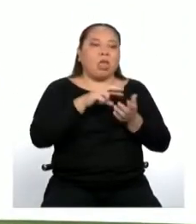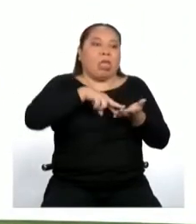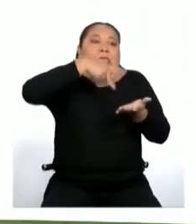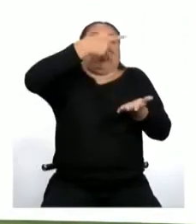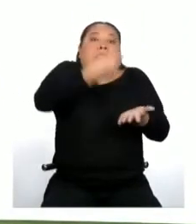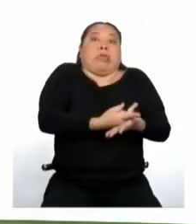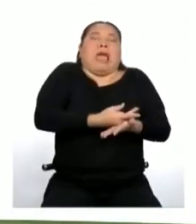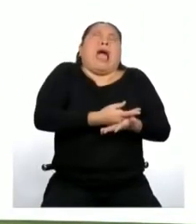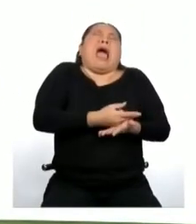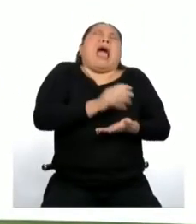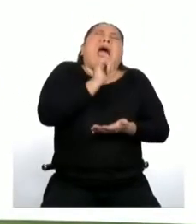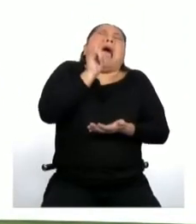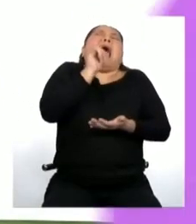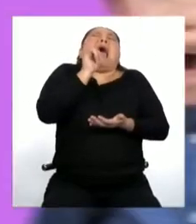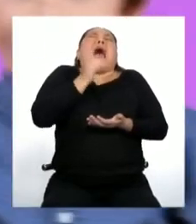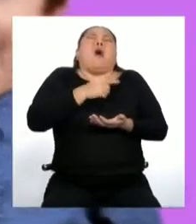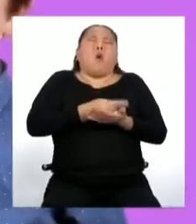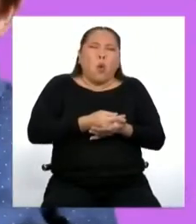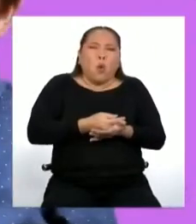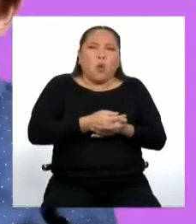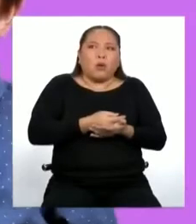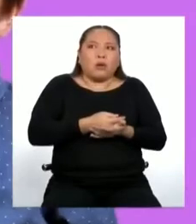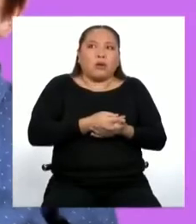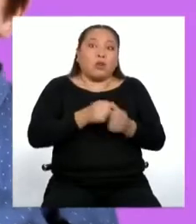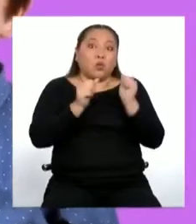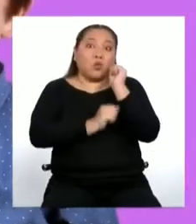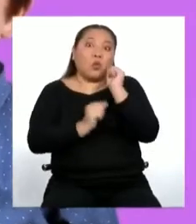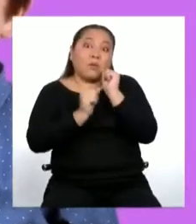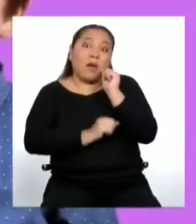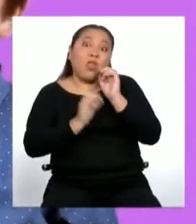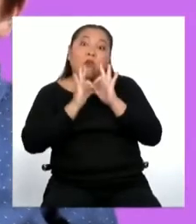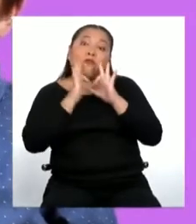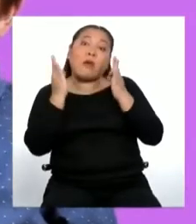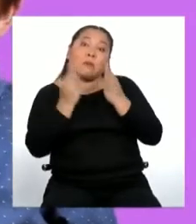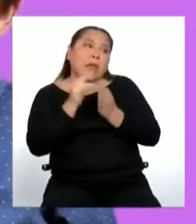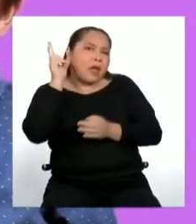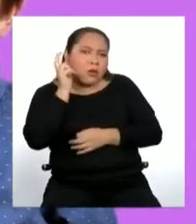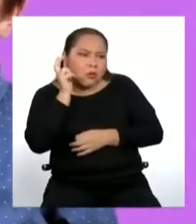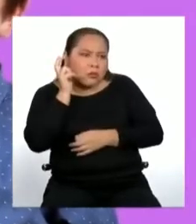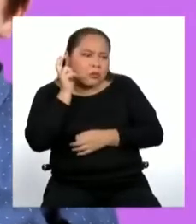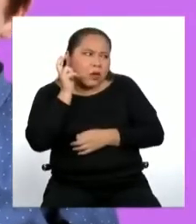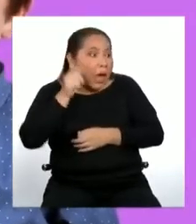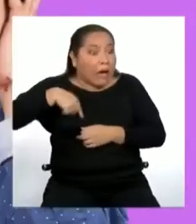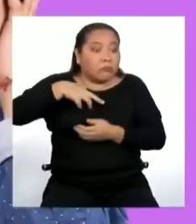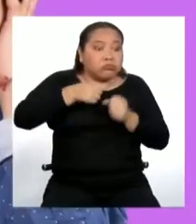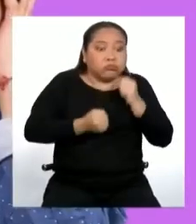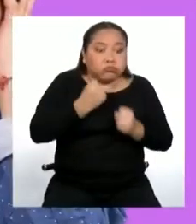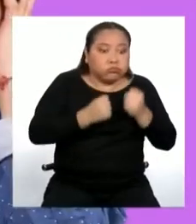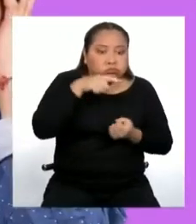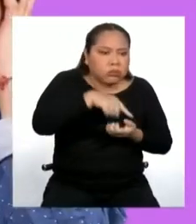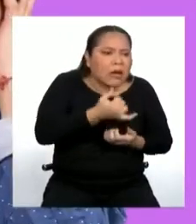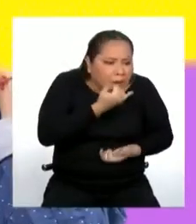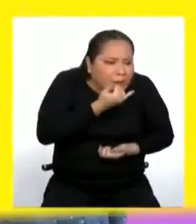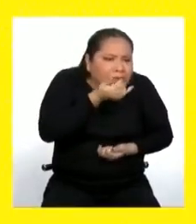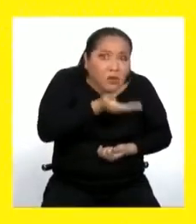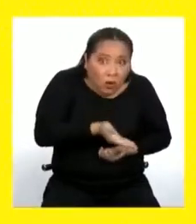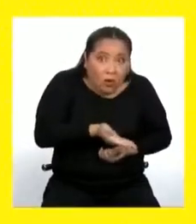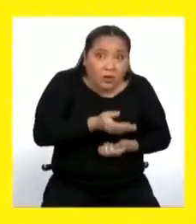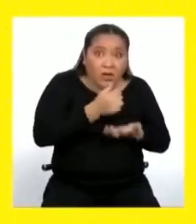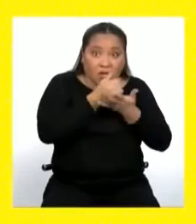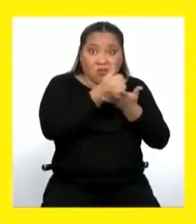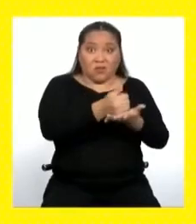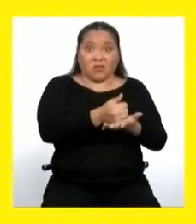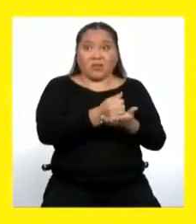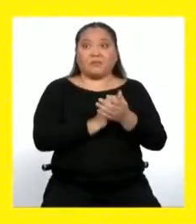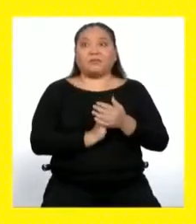casa y gritas ¡ay! Y tu hermano menor o tu familiar te escucha y rápidamente va a fijarse qué te pasó. Los